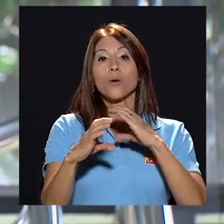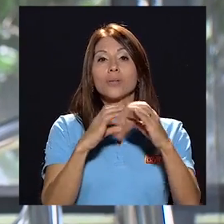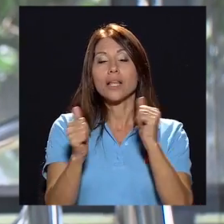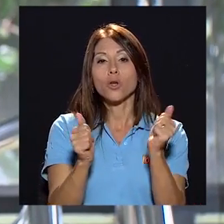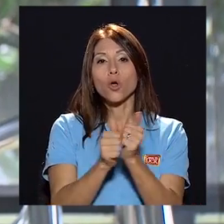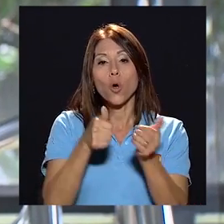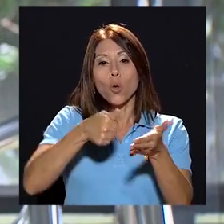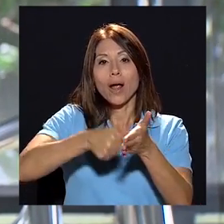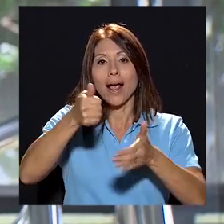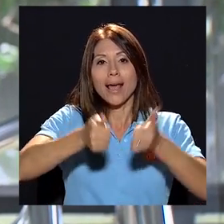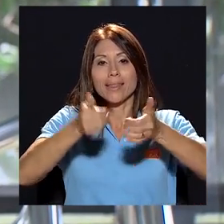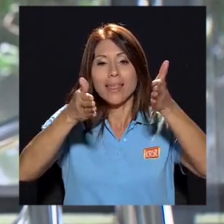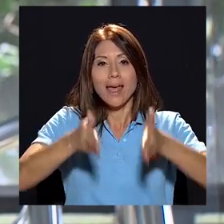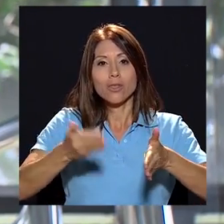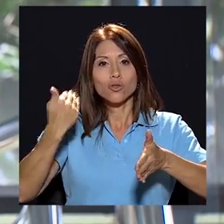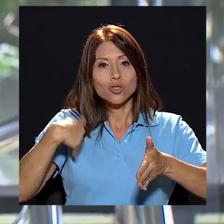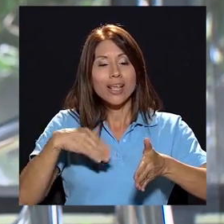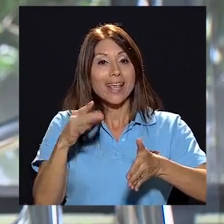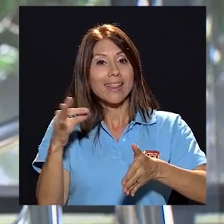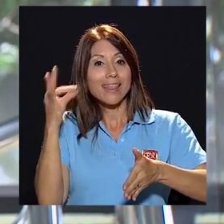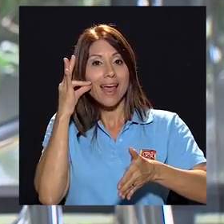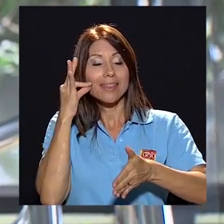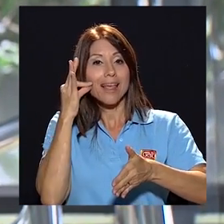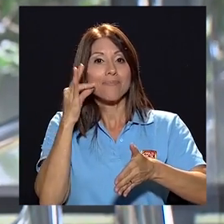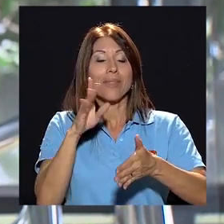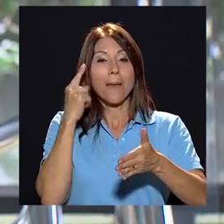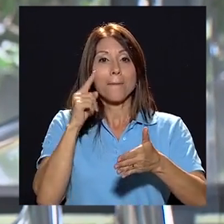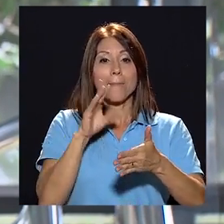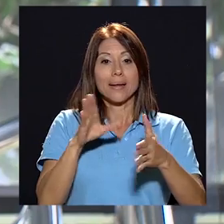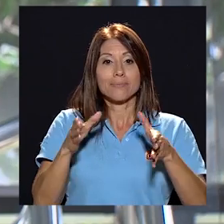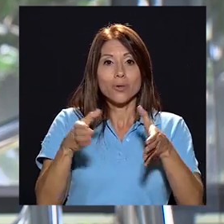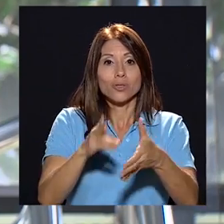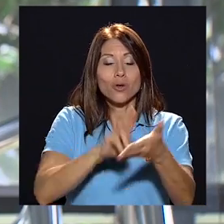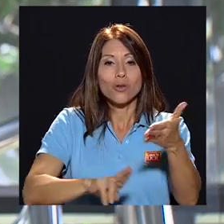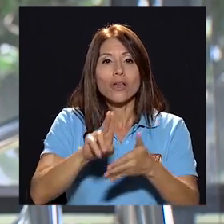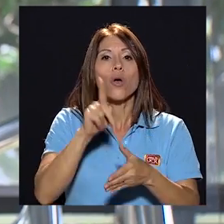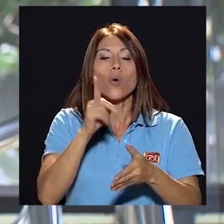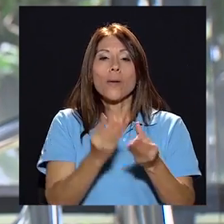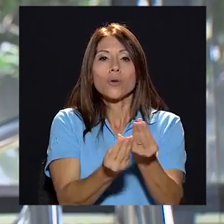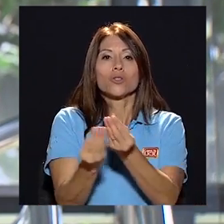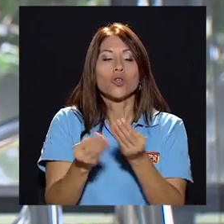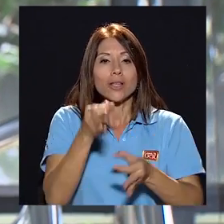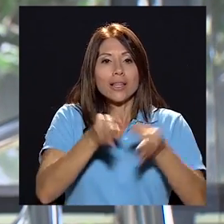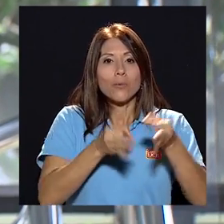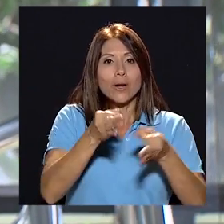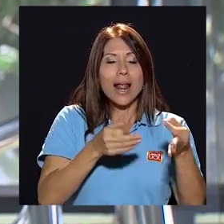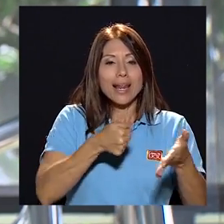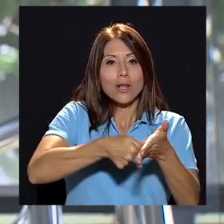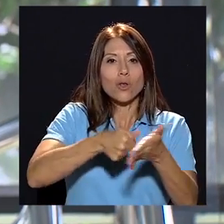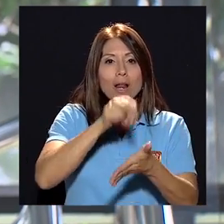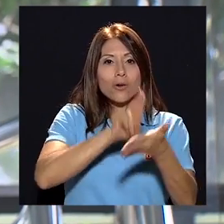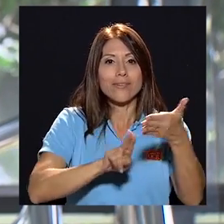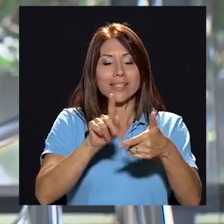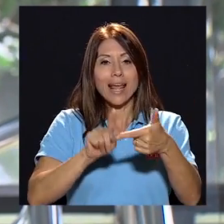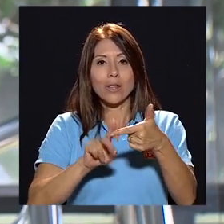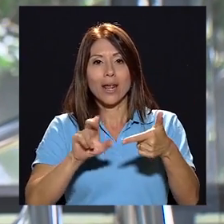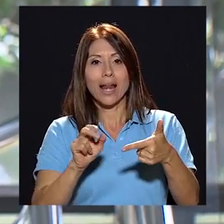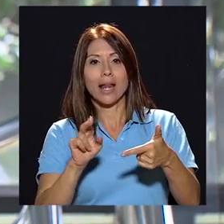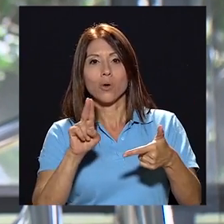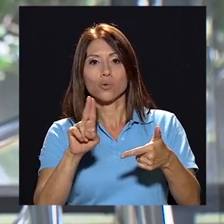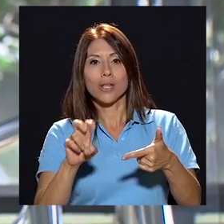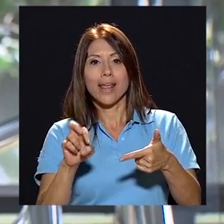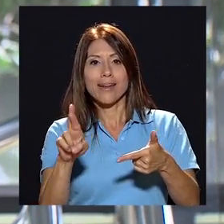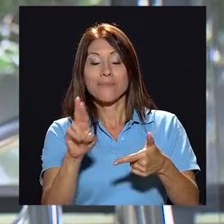este conversatorio con los candidatos y candidatas al sector administrativo ante el consejo universitario fue una producción del tribunal electoral universitario y canal